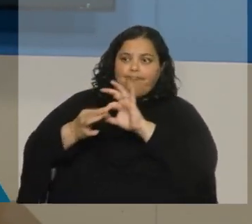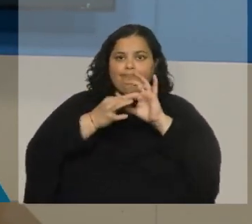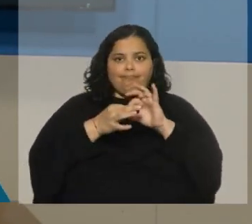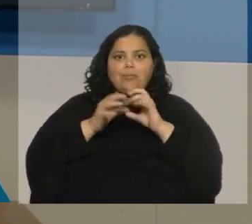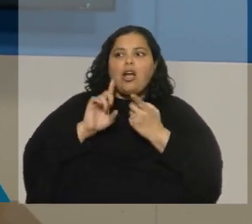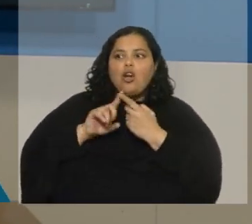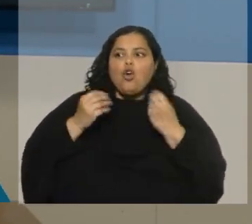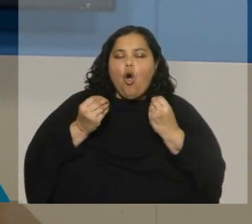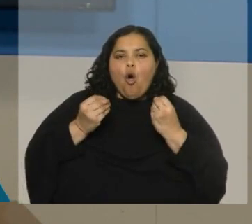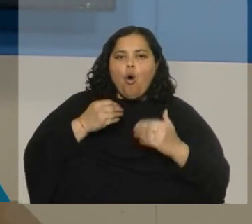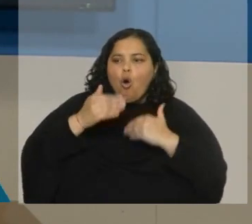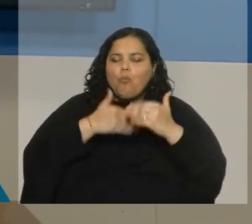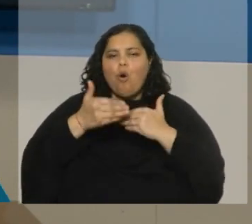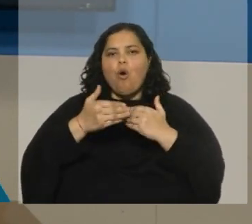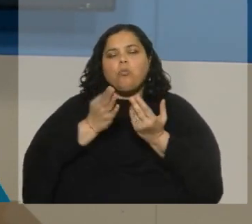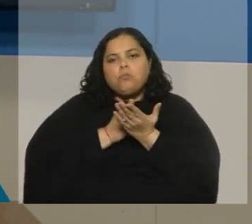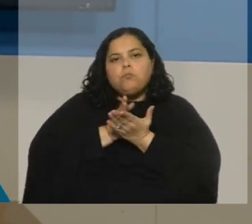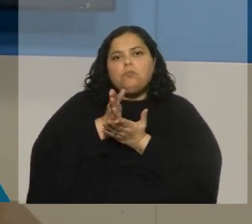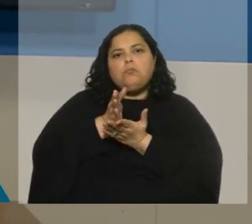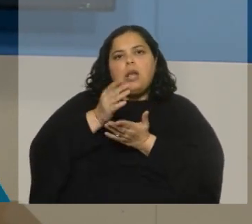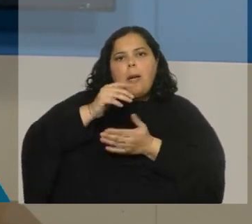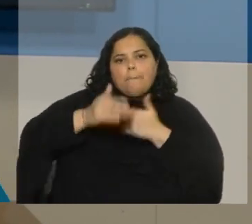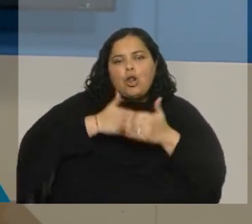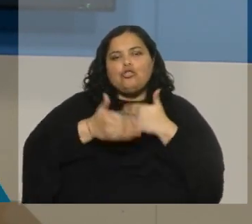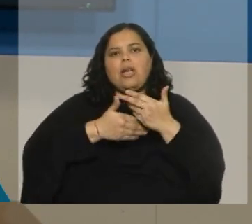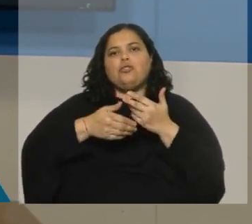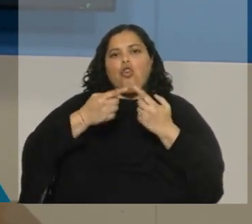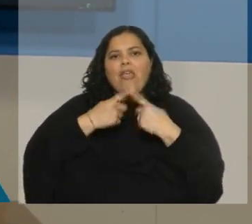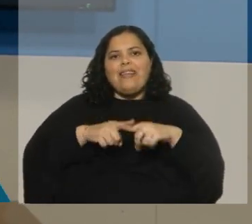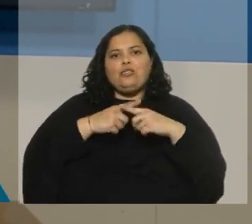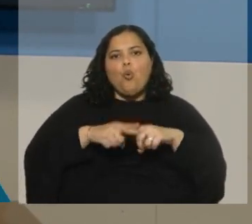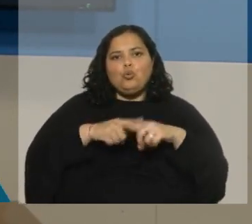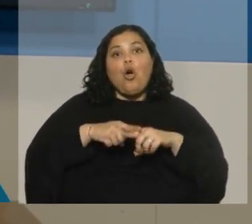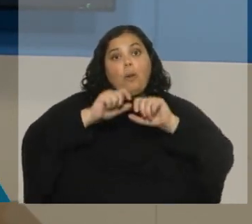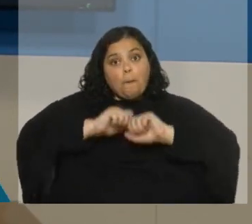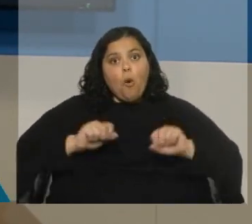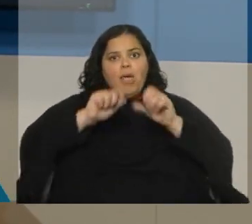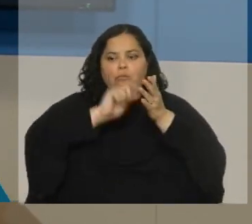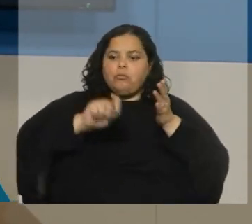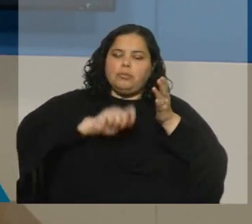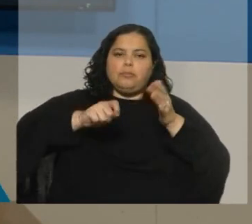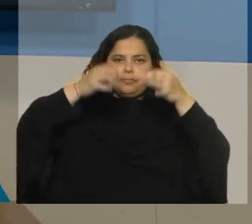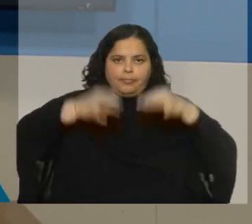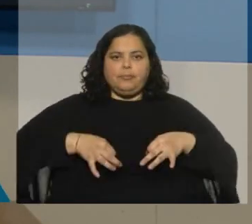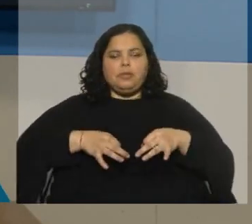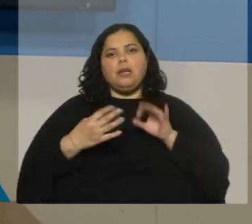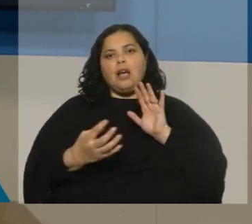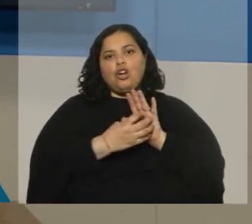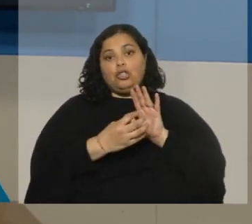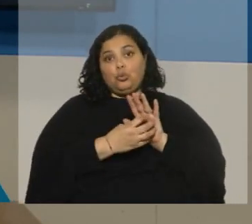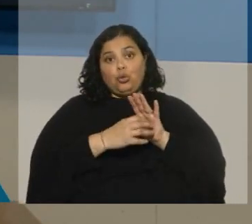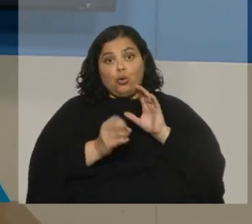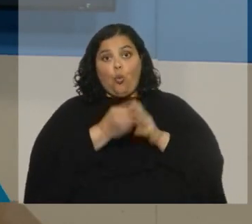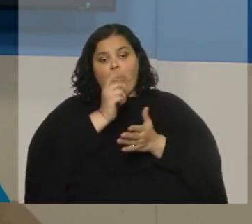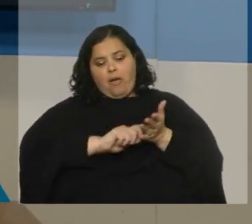ahora sí un proceso de discusión que permita cumplir con algo que